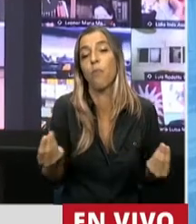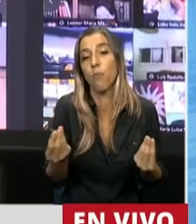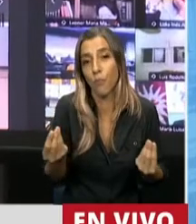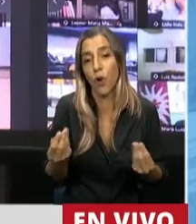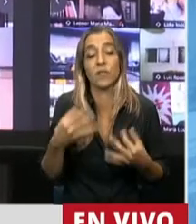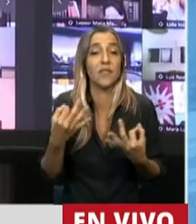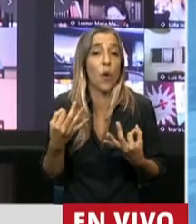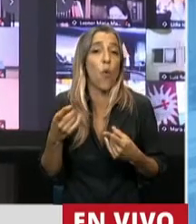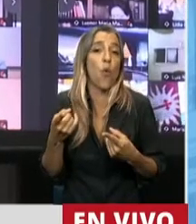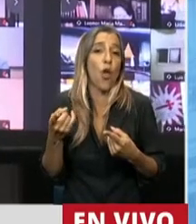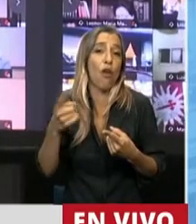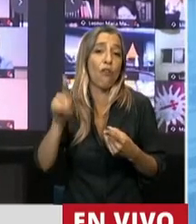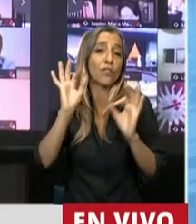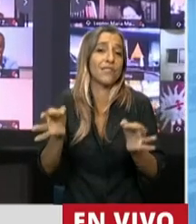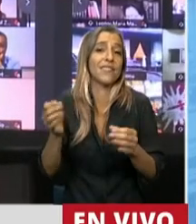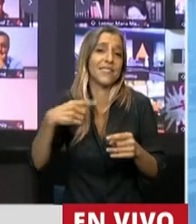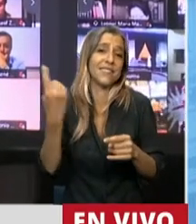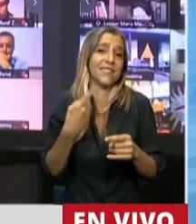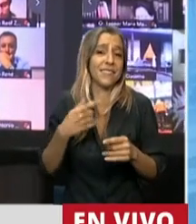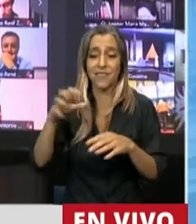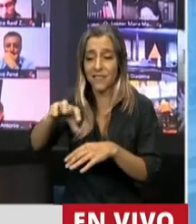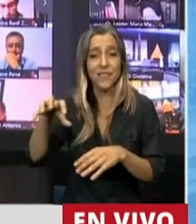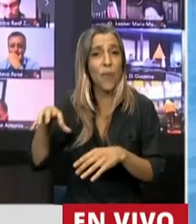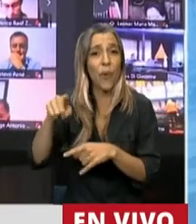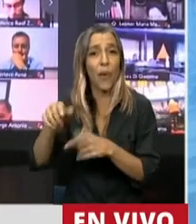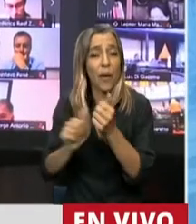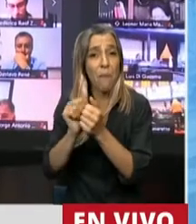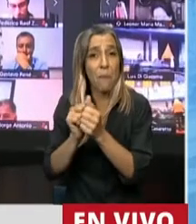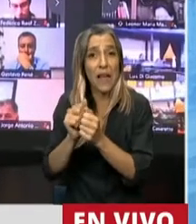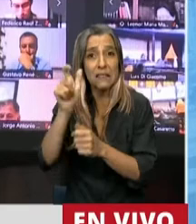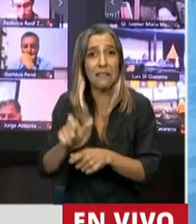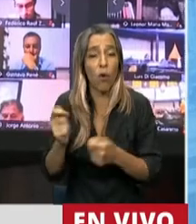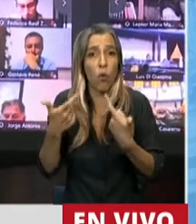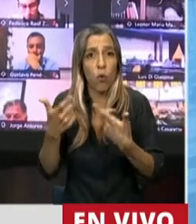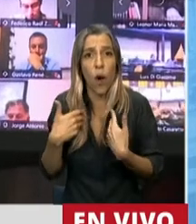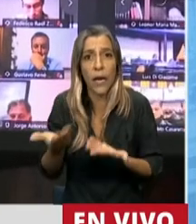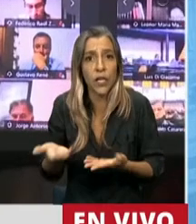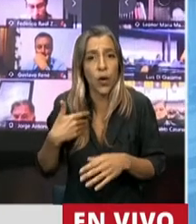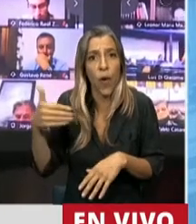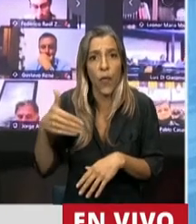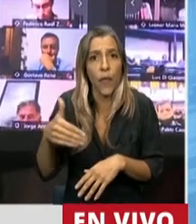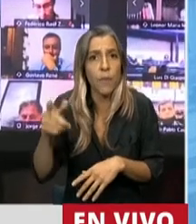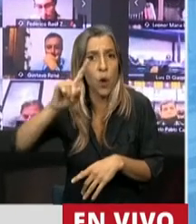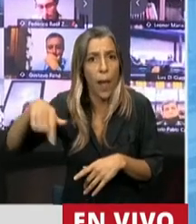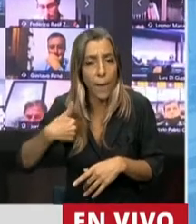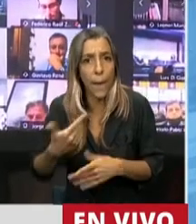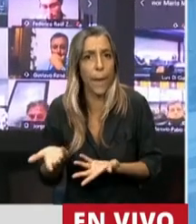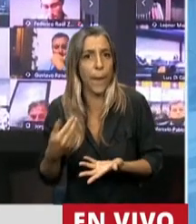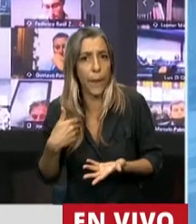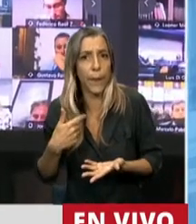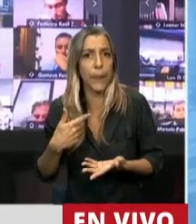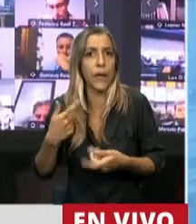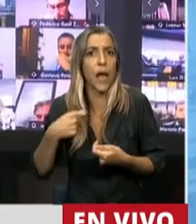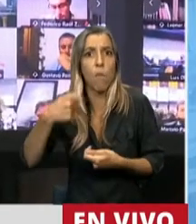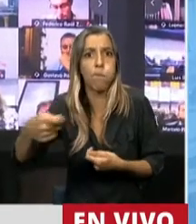pequeño o mediano empresario en el descubierto es una incidencia enorme en los costos y en el funcionamiento